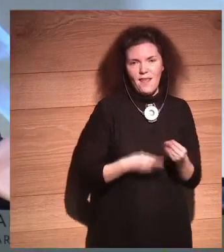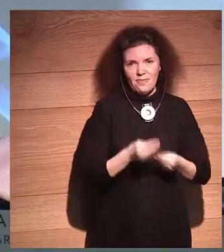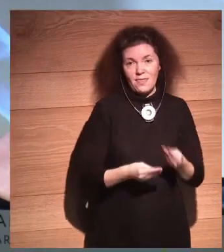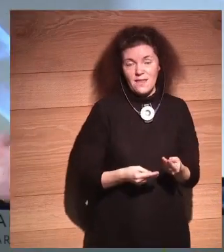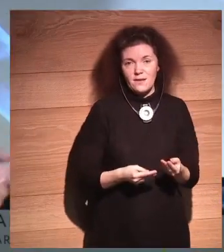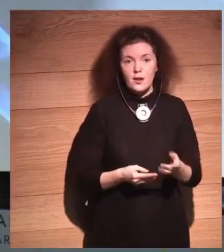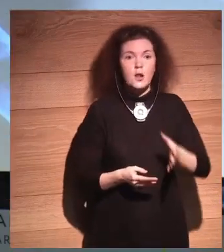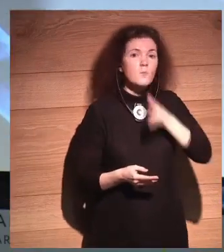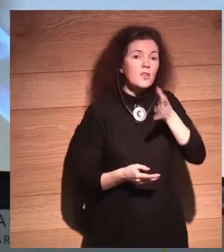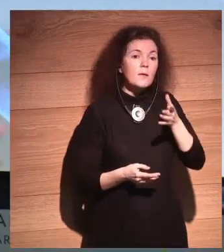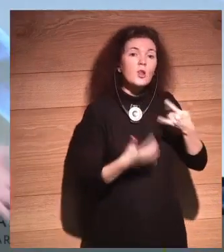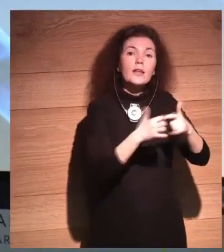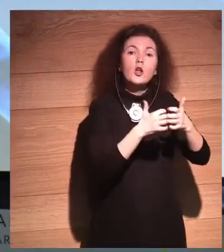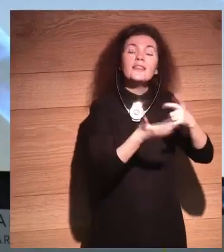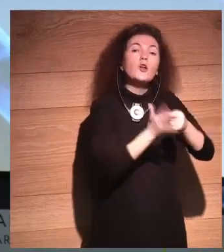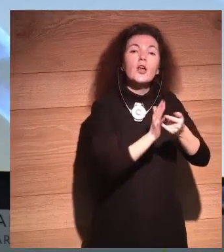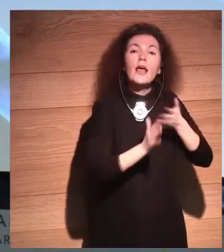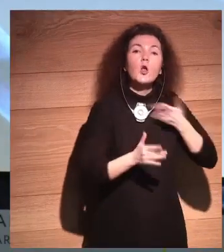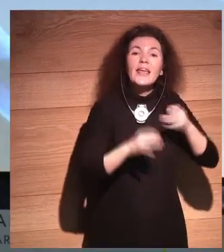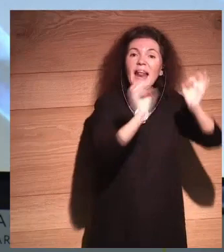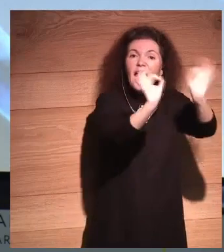Eso es porque no quiere nada la tecnología.